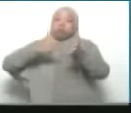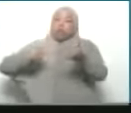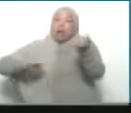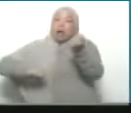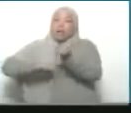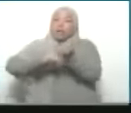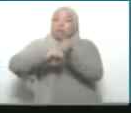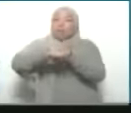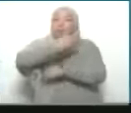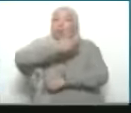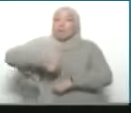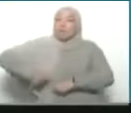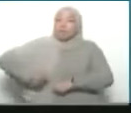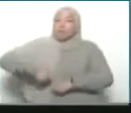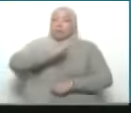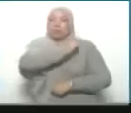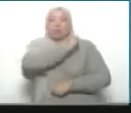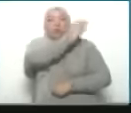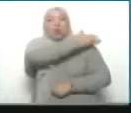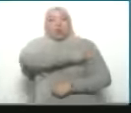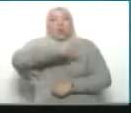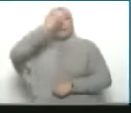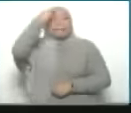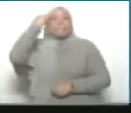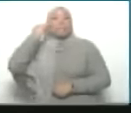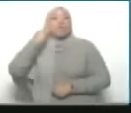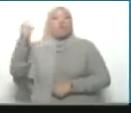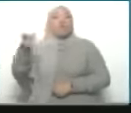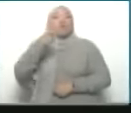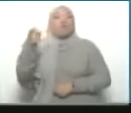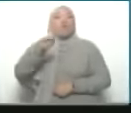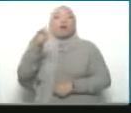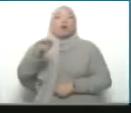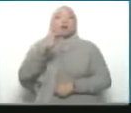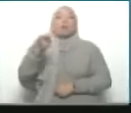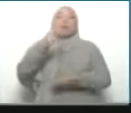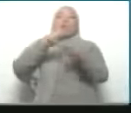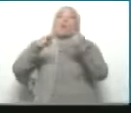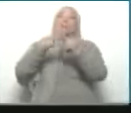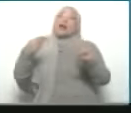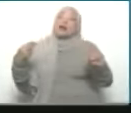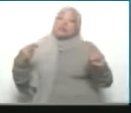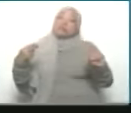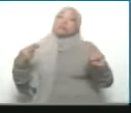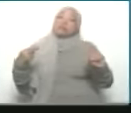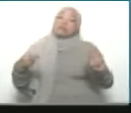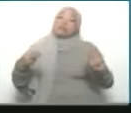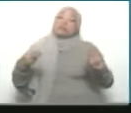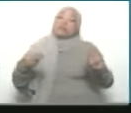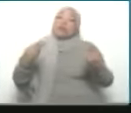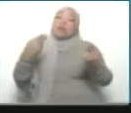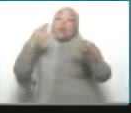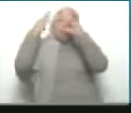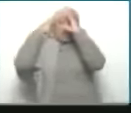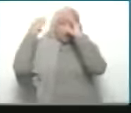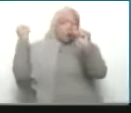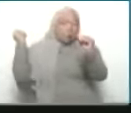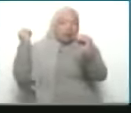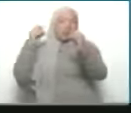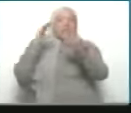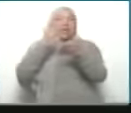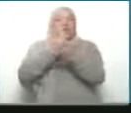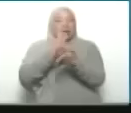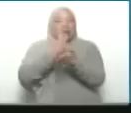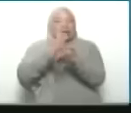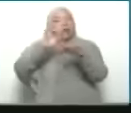apoyamos al presidente palestino Mamou Abad en su búsqueda de una paz por la vía diplomática, por la vía